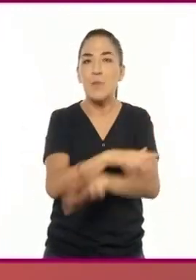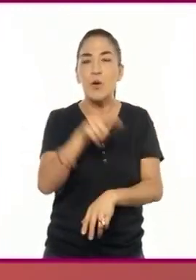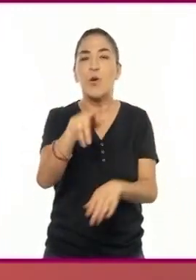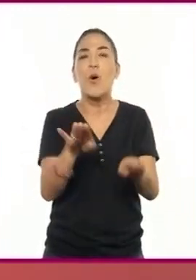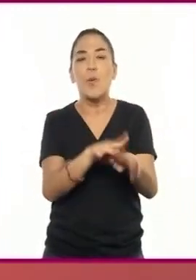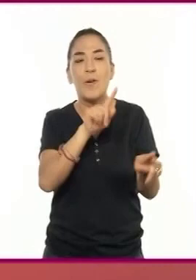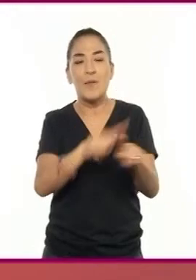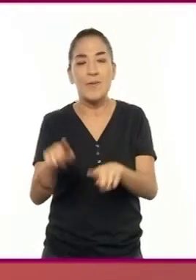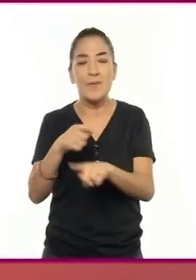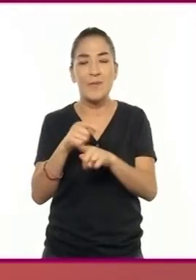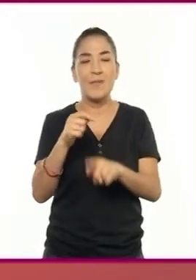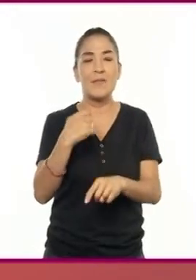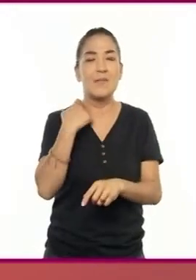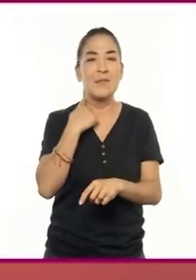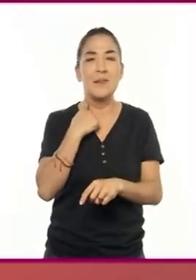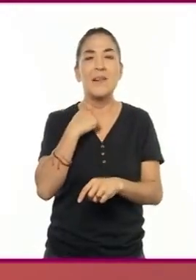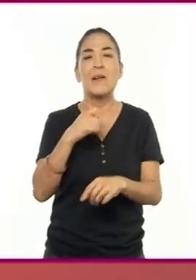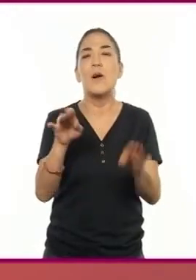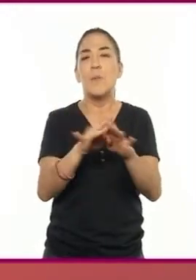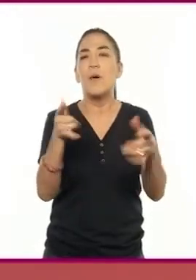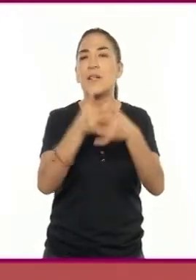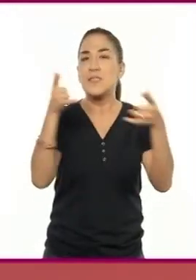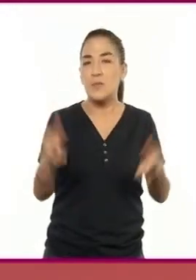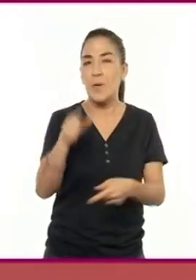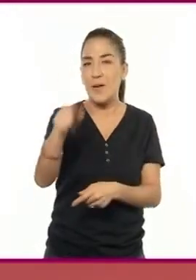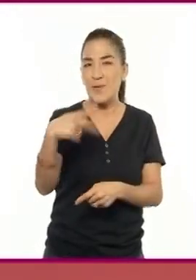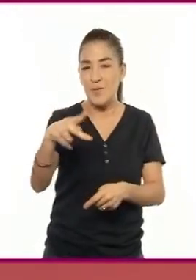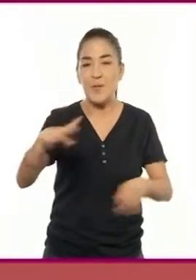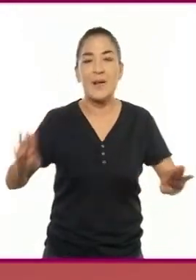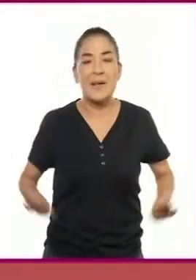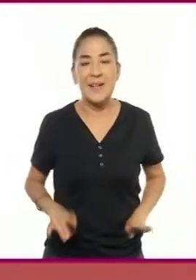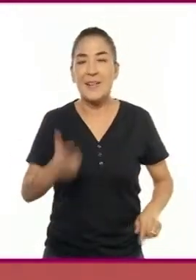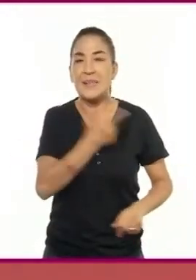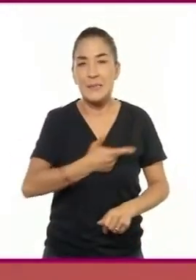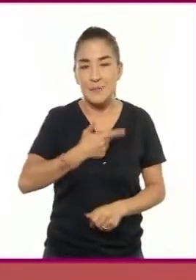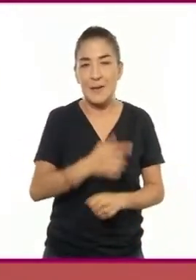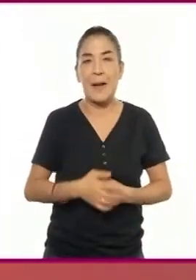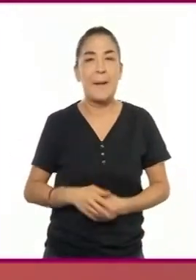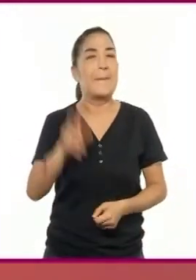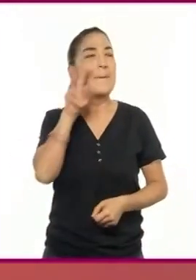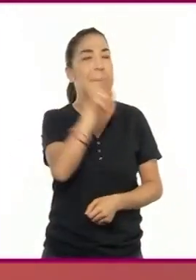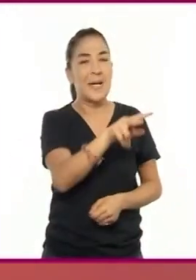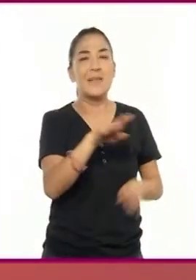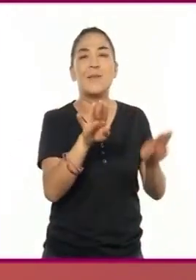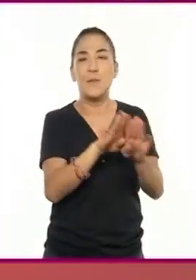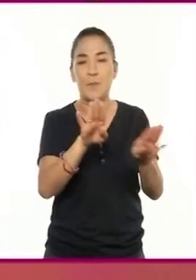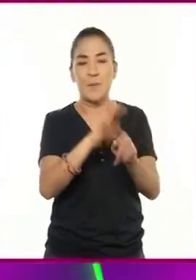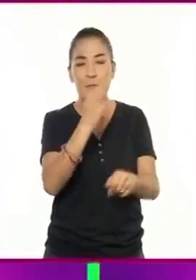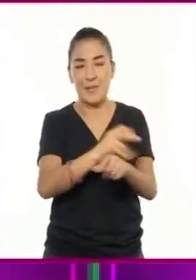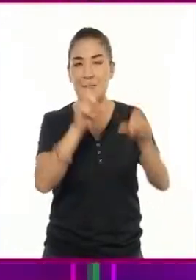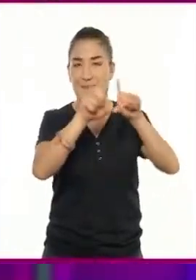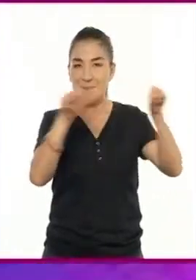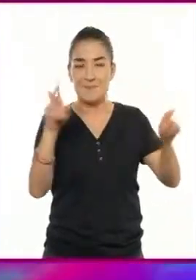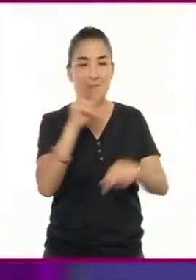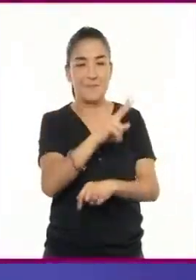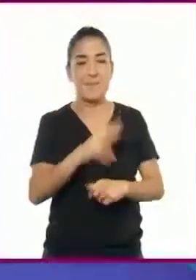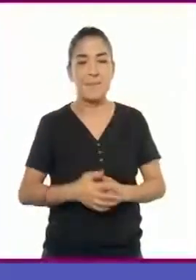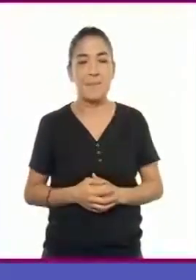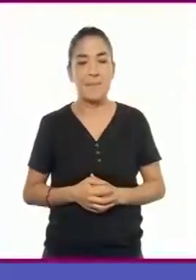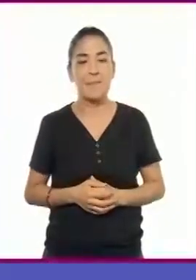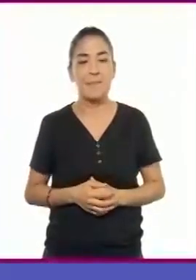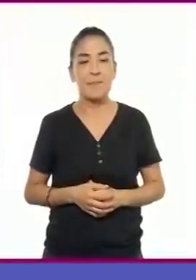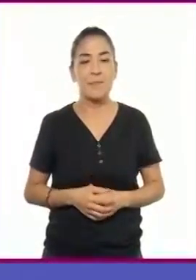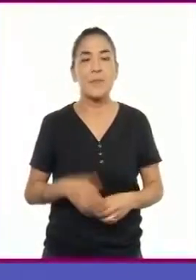líneas un poco con tu propio estilo. Entonces, veamos la tabla. Así quedaría. Noten que